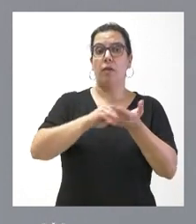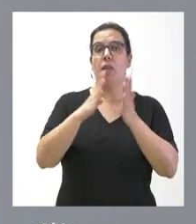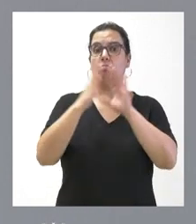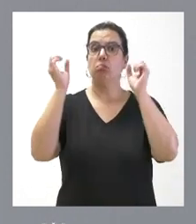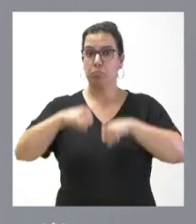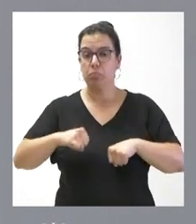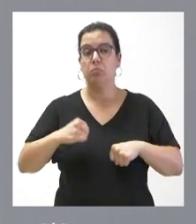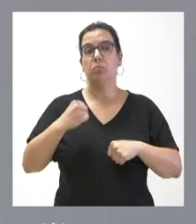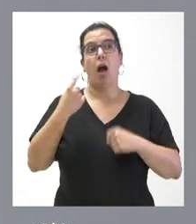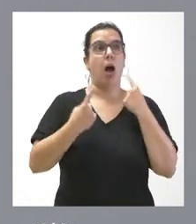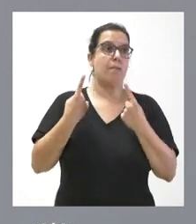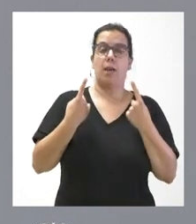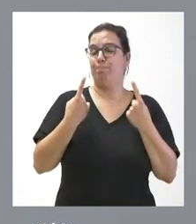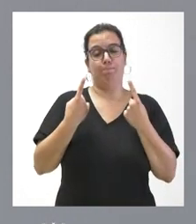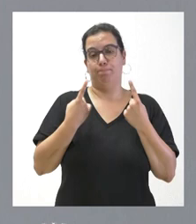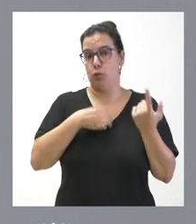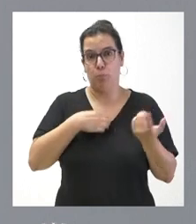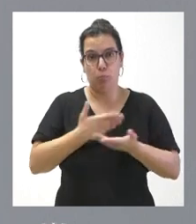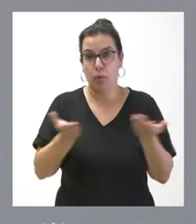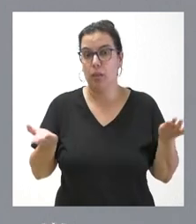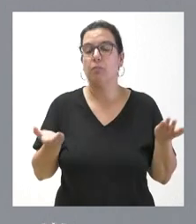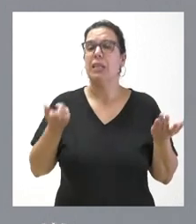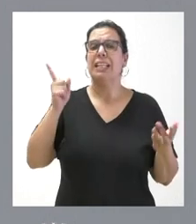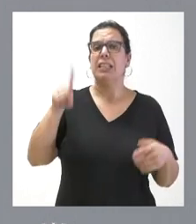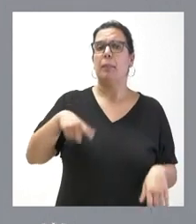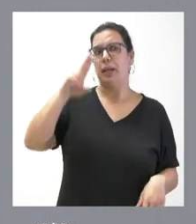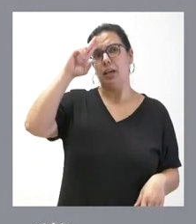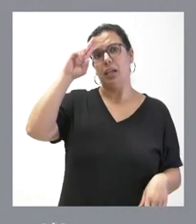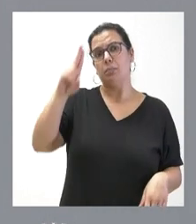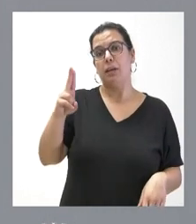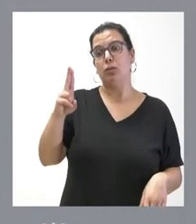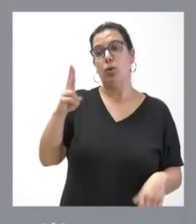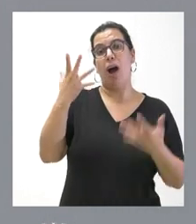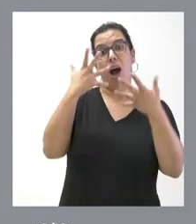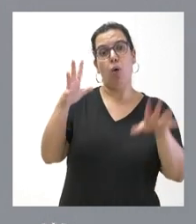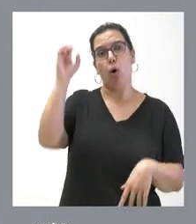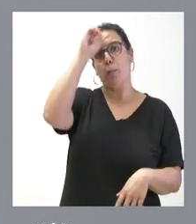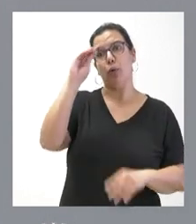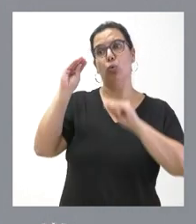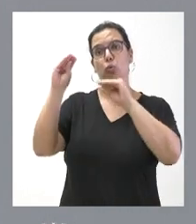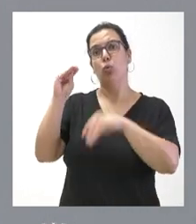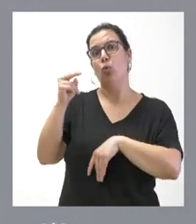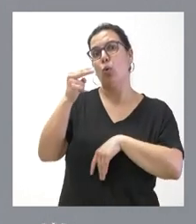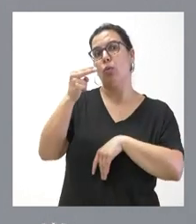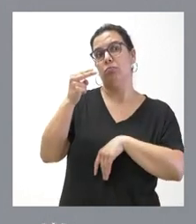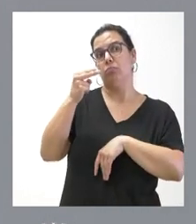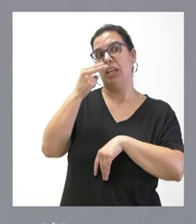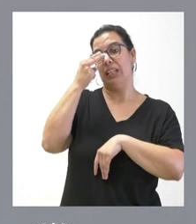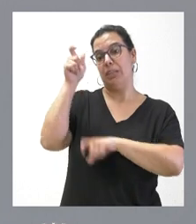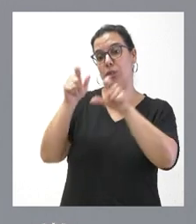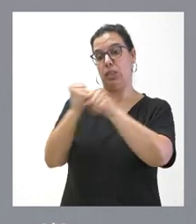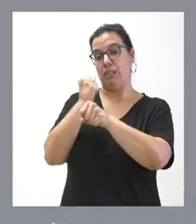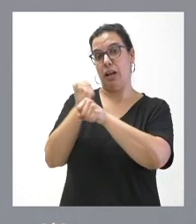acuerdos, en otras no hemos podido llegar a acuerdos. Y también le respeto cuando sus posiciones son de defensa de los trabajadores, que es su labor